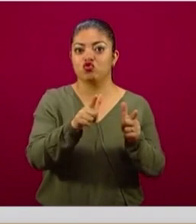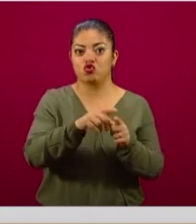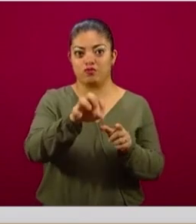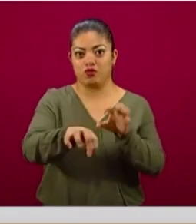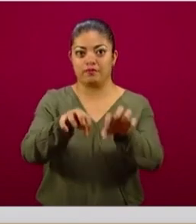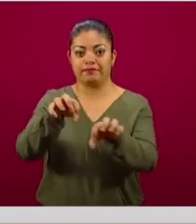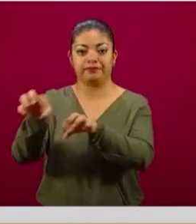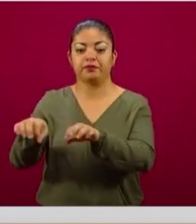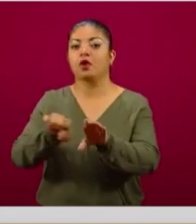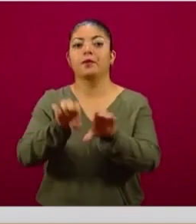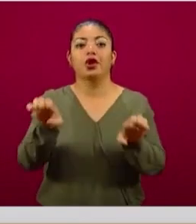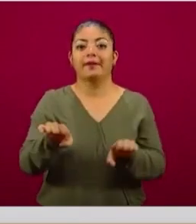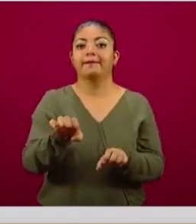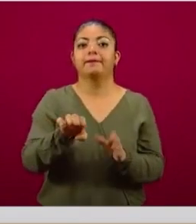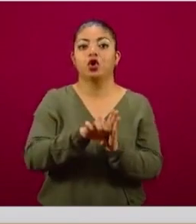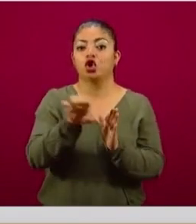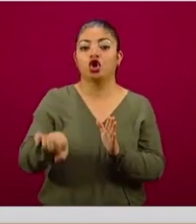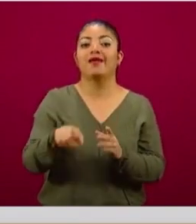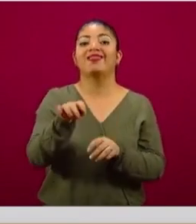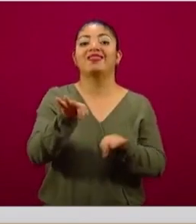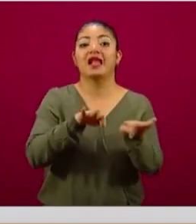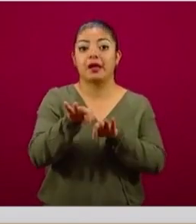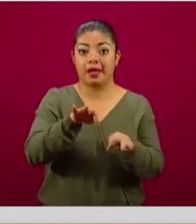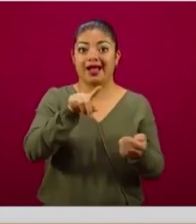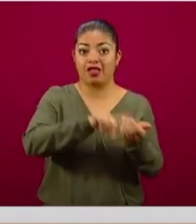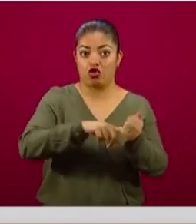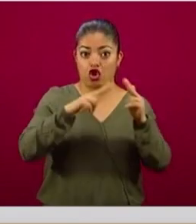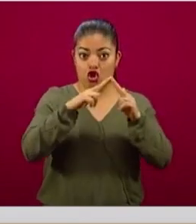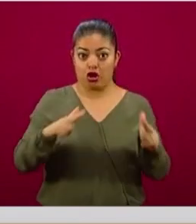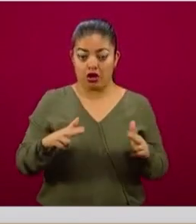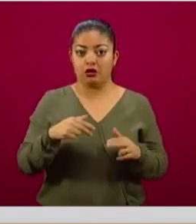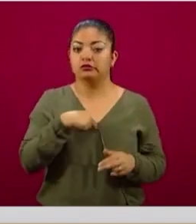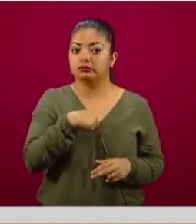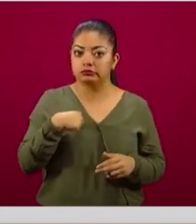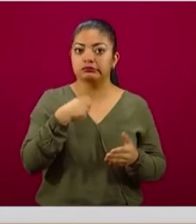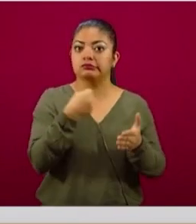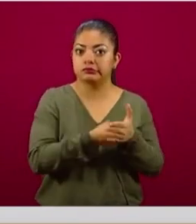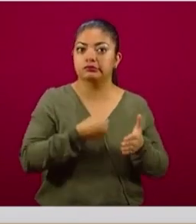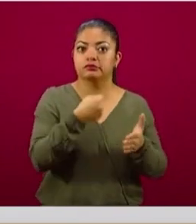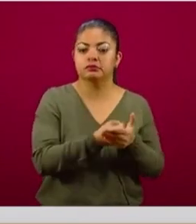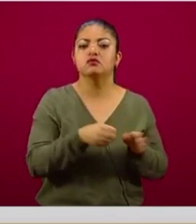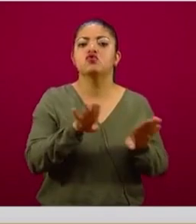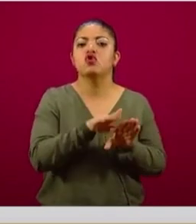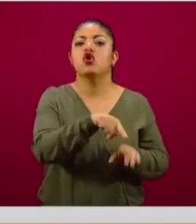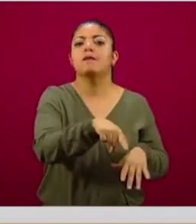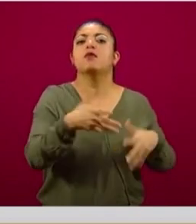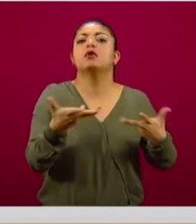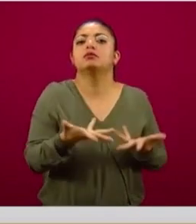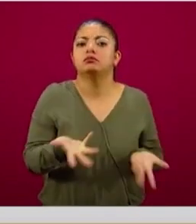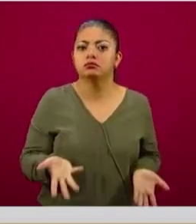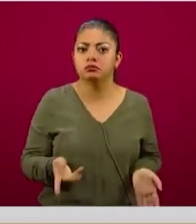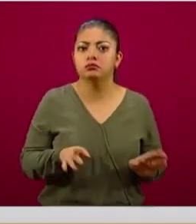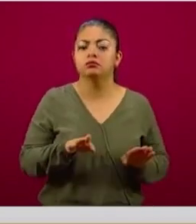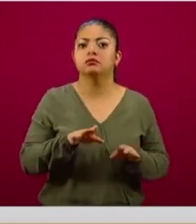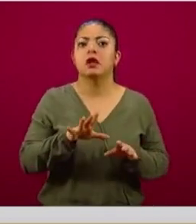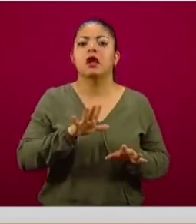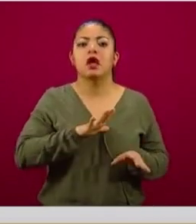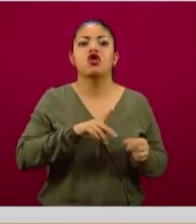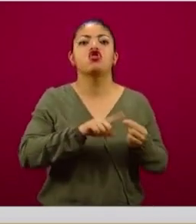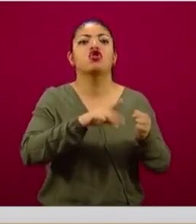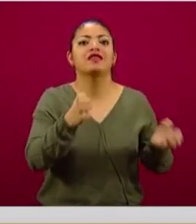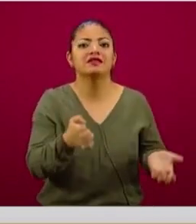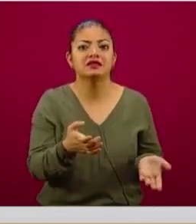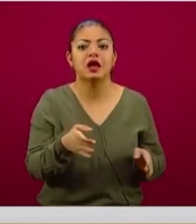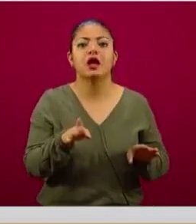En el caso de las trabajadoras del hogar hemos insistido y mañana vamos a presentar cómo es su comportamiento demográfico y